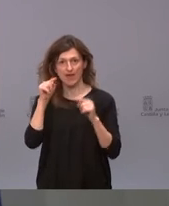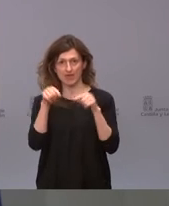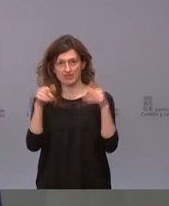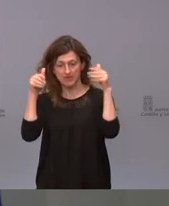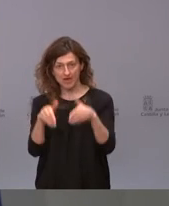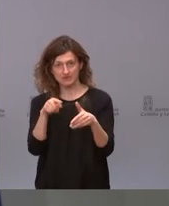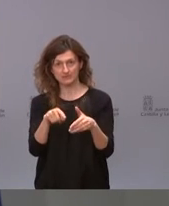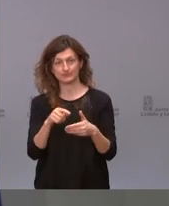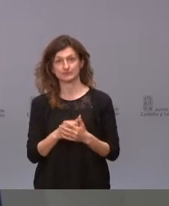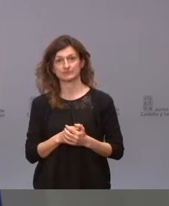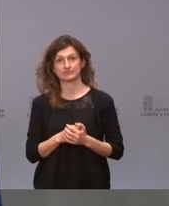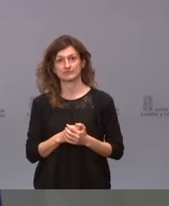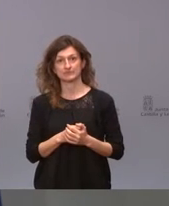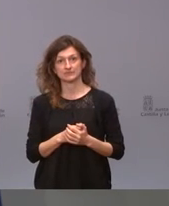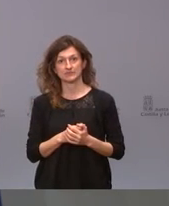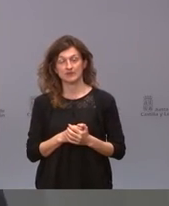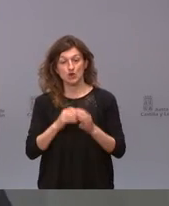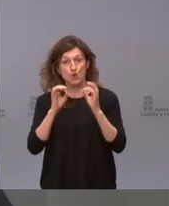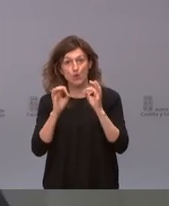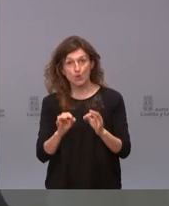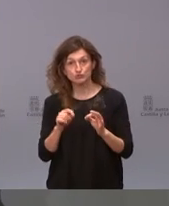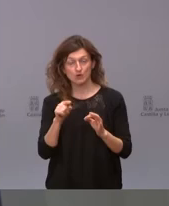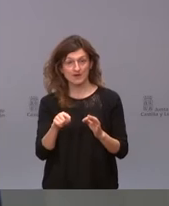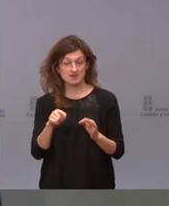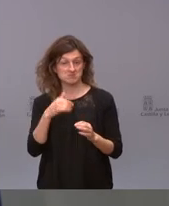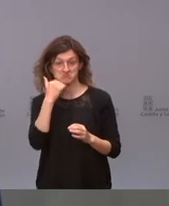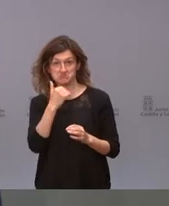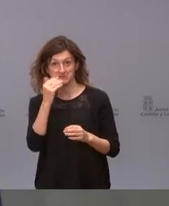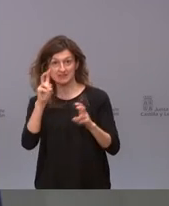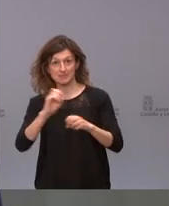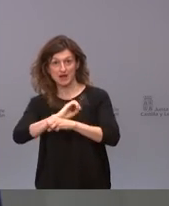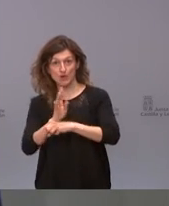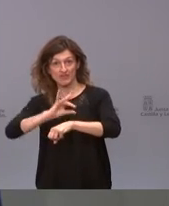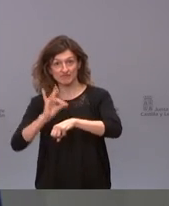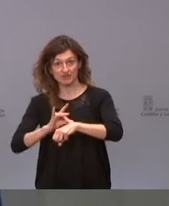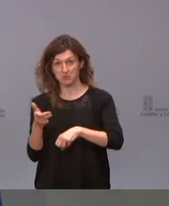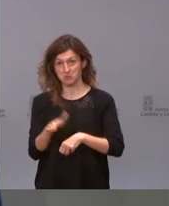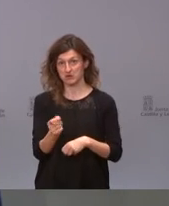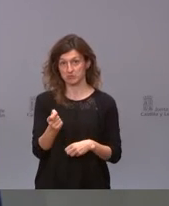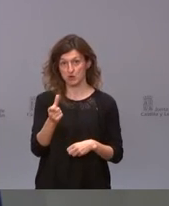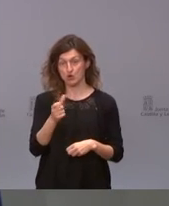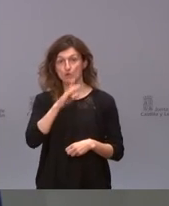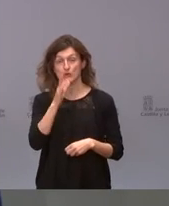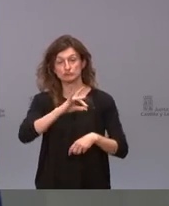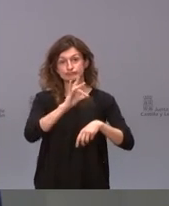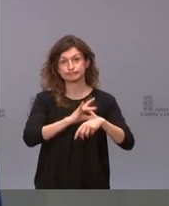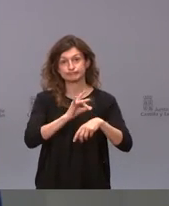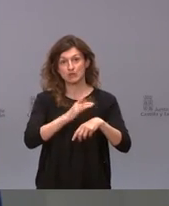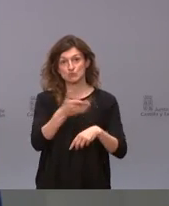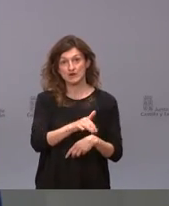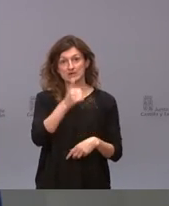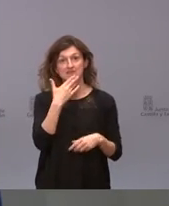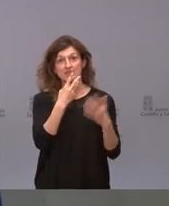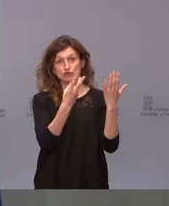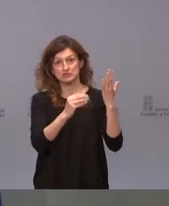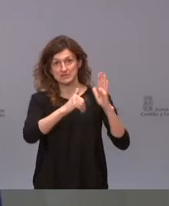que son justo los que no tienen letalidad prácticamente por el coronavirus porque toda tu letalidad se acumula en los mayores de 80